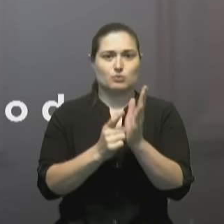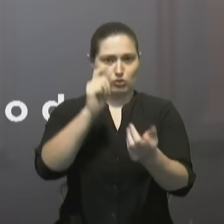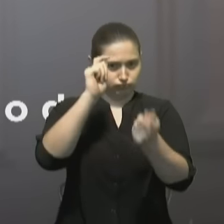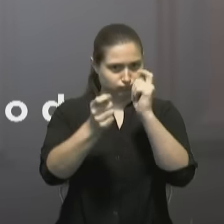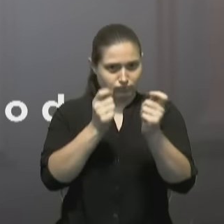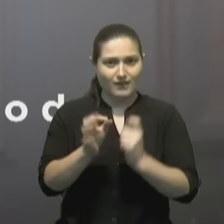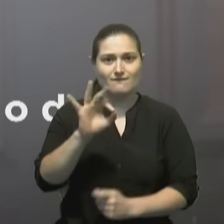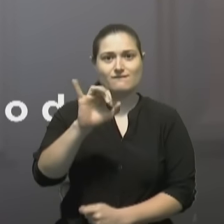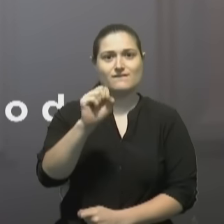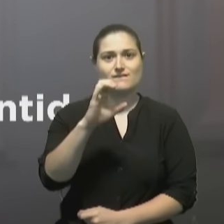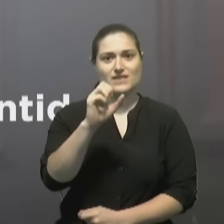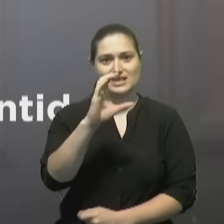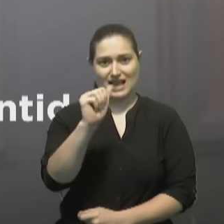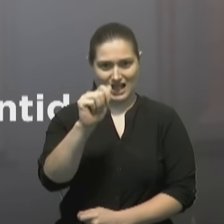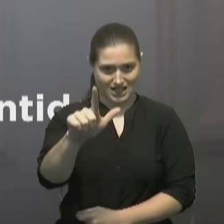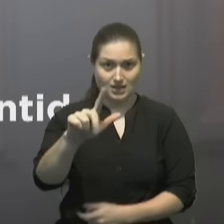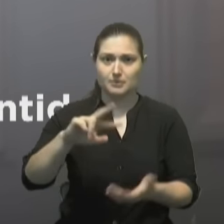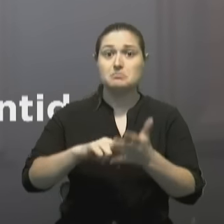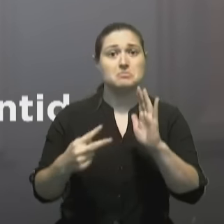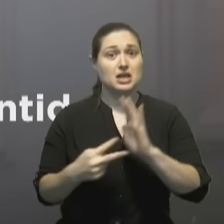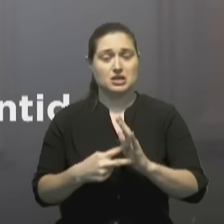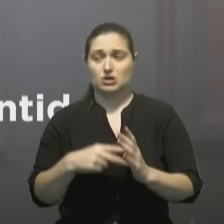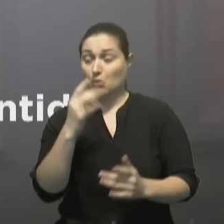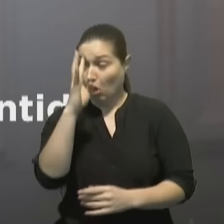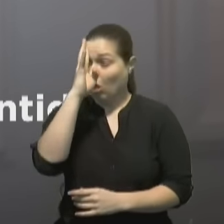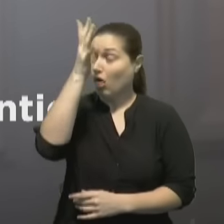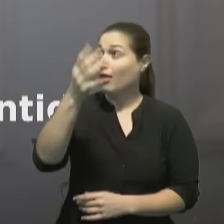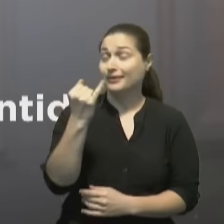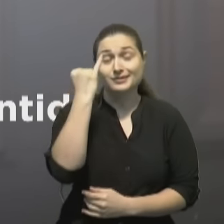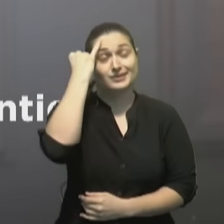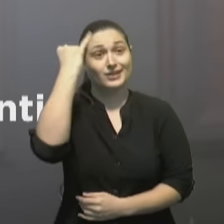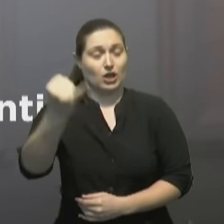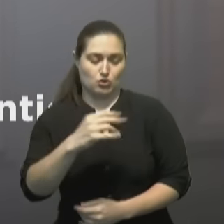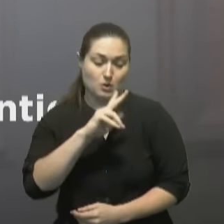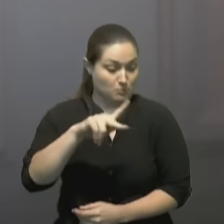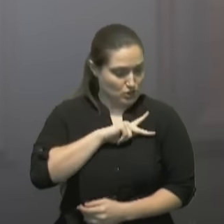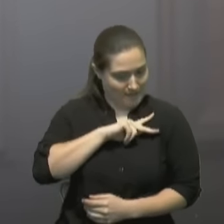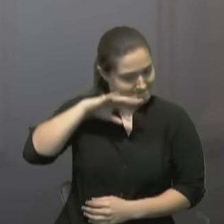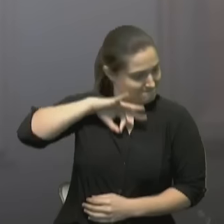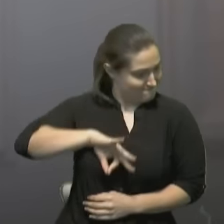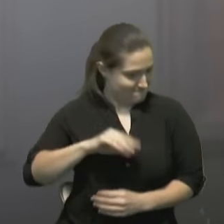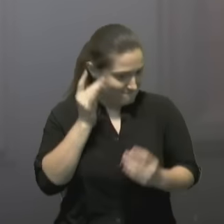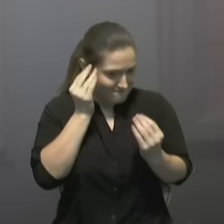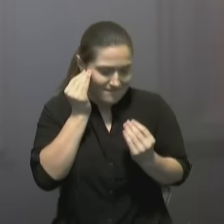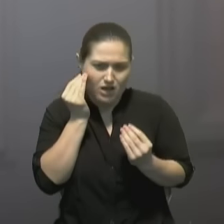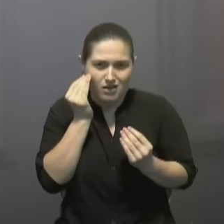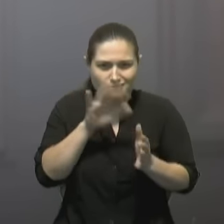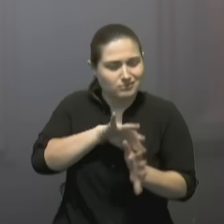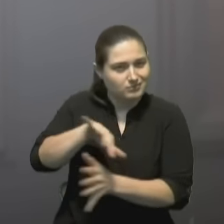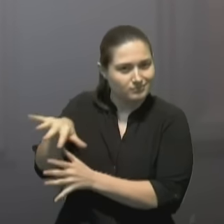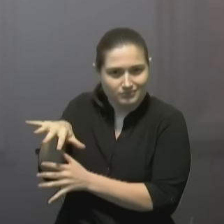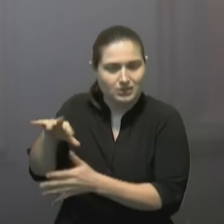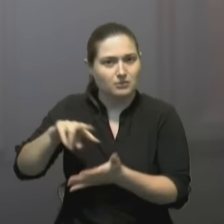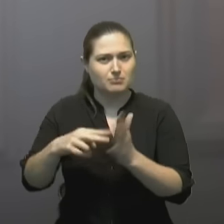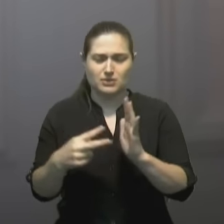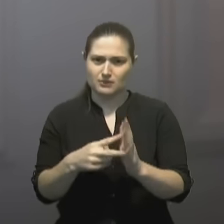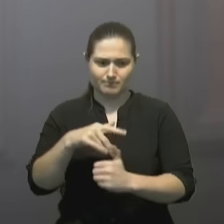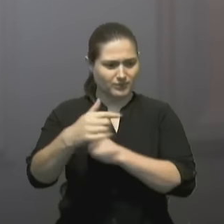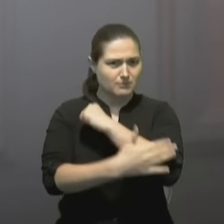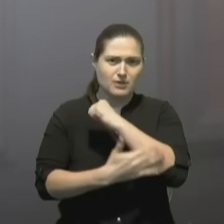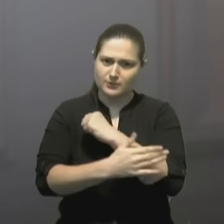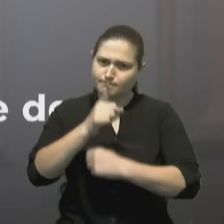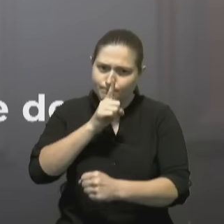surgió de la improvisación o de un capricho personal, sino del más profundo sentido de responsabilidad hacia nuestro país.